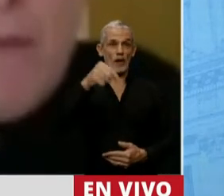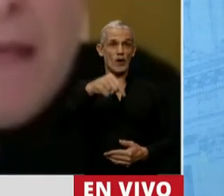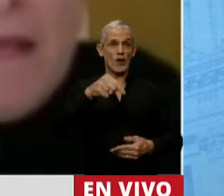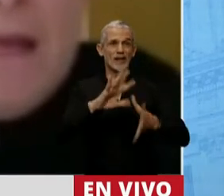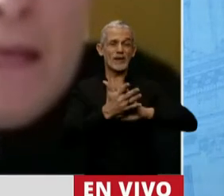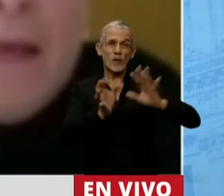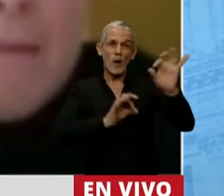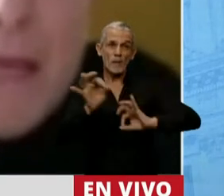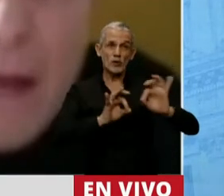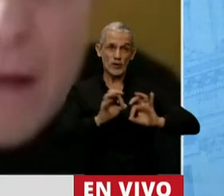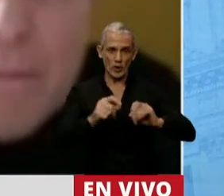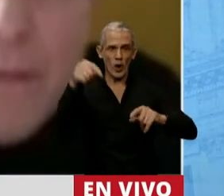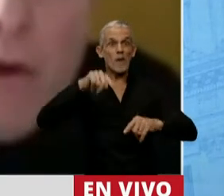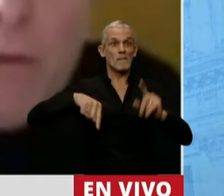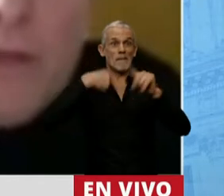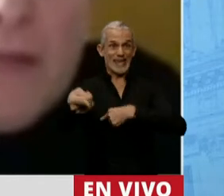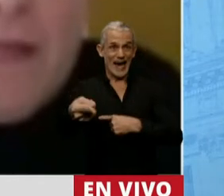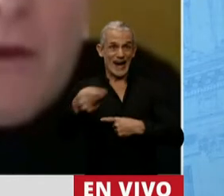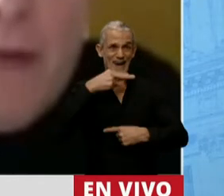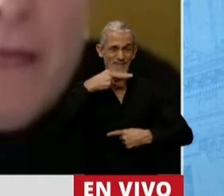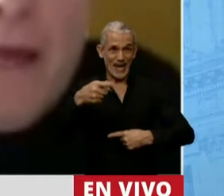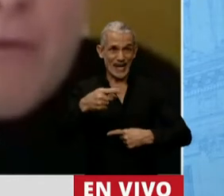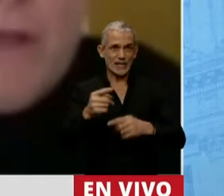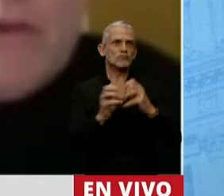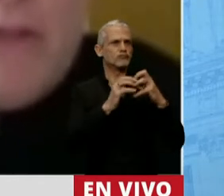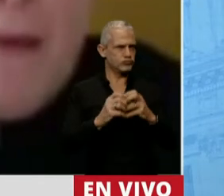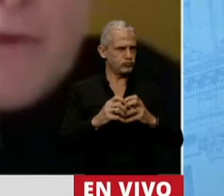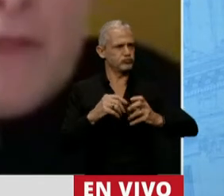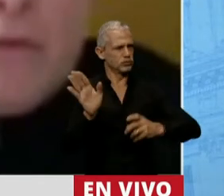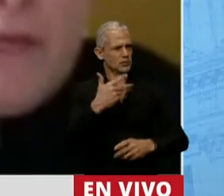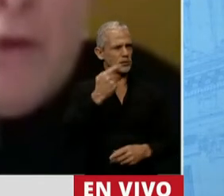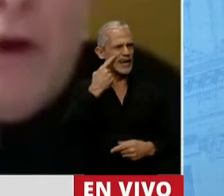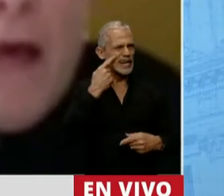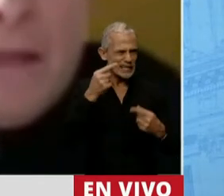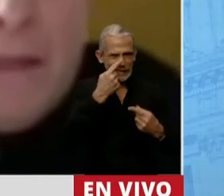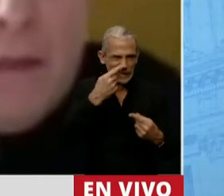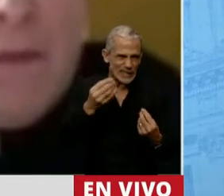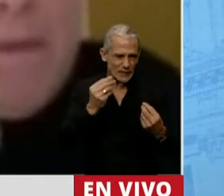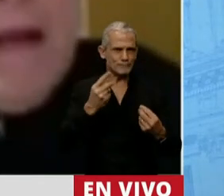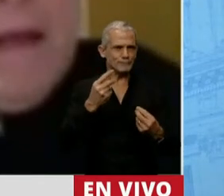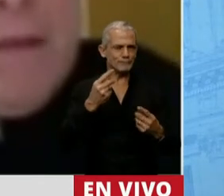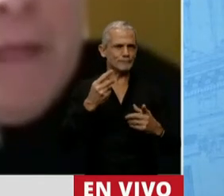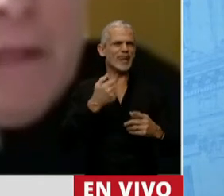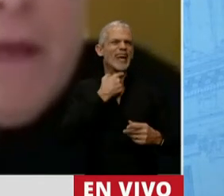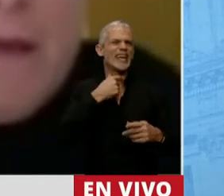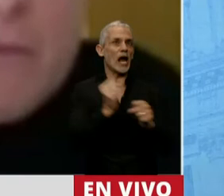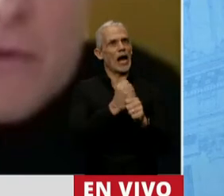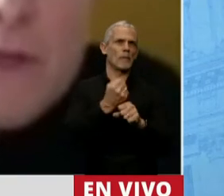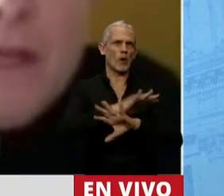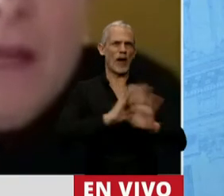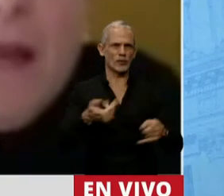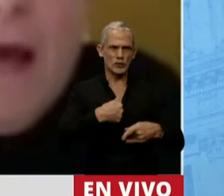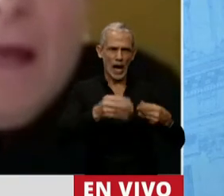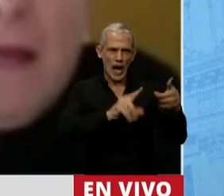medida, si se convalida en el día de mañana, como se trata de convalidar, por eso estamos denunciándolo antes, para que realmente